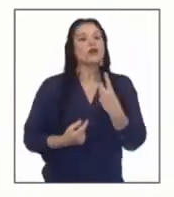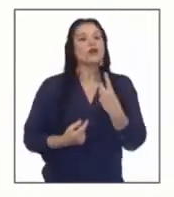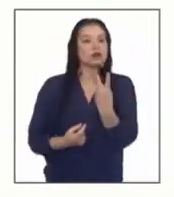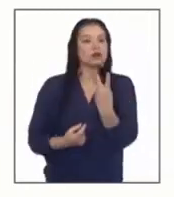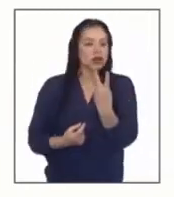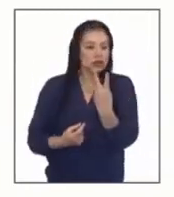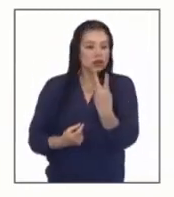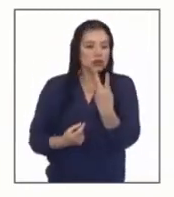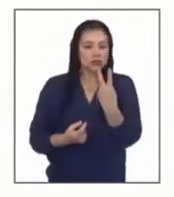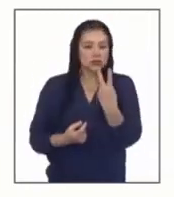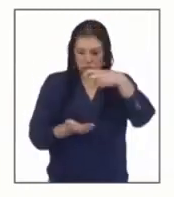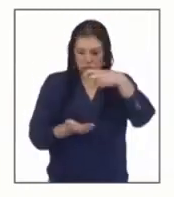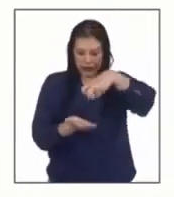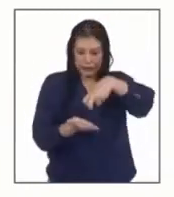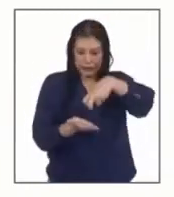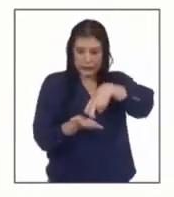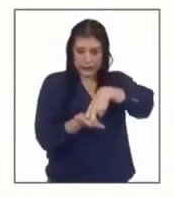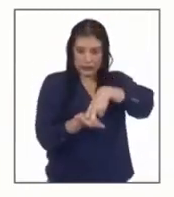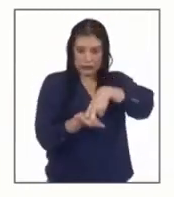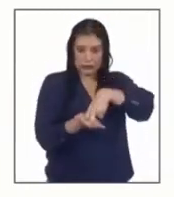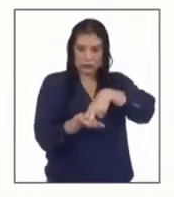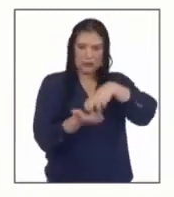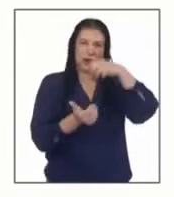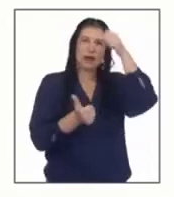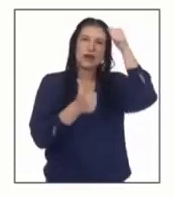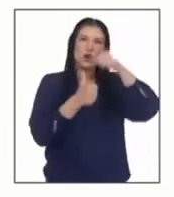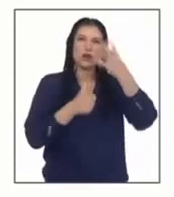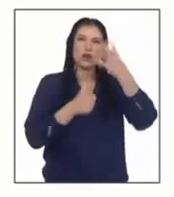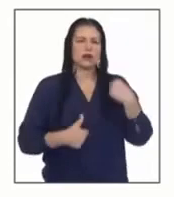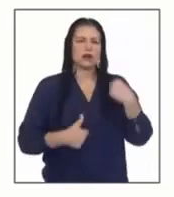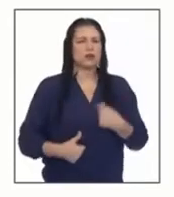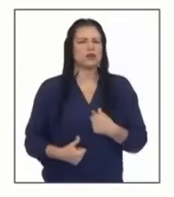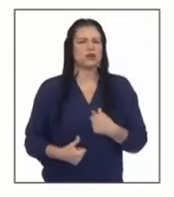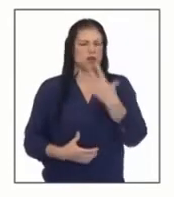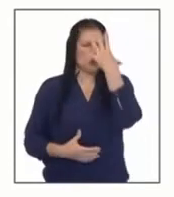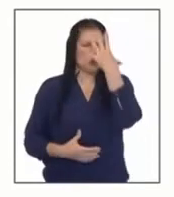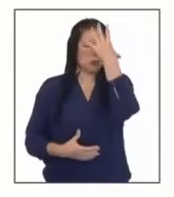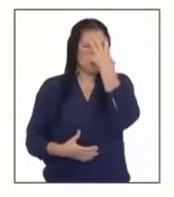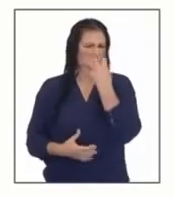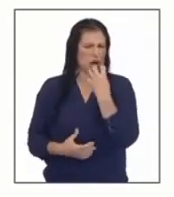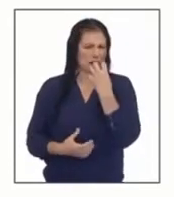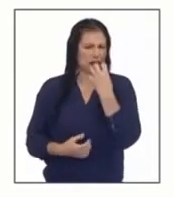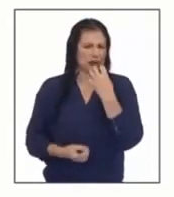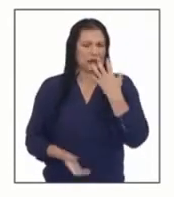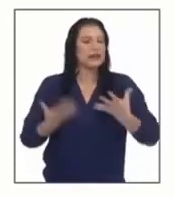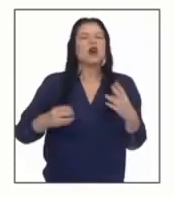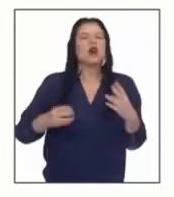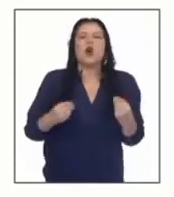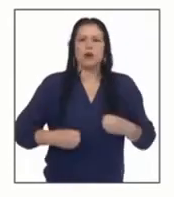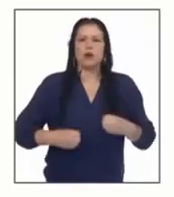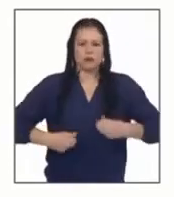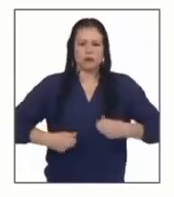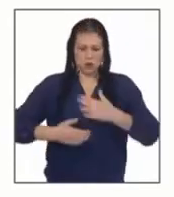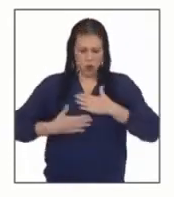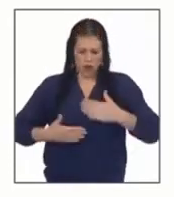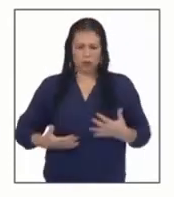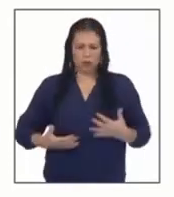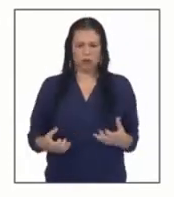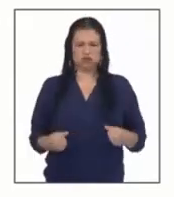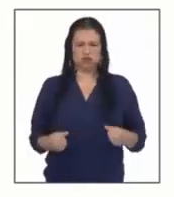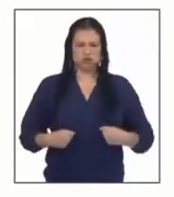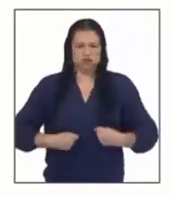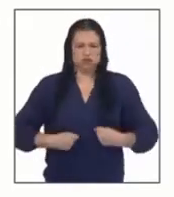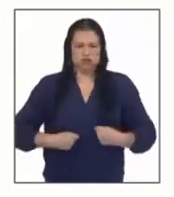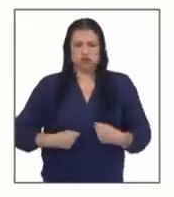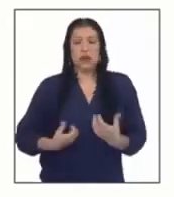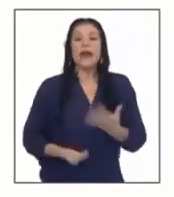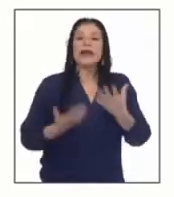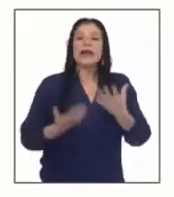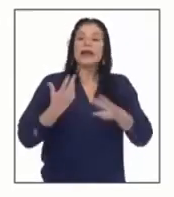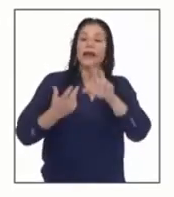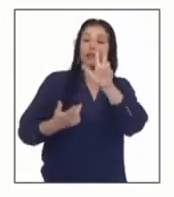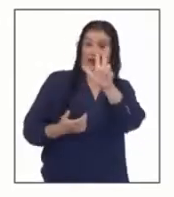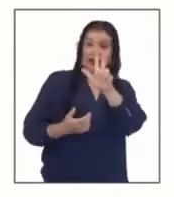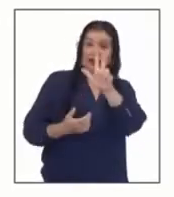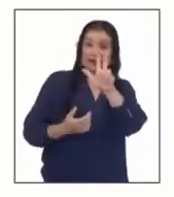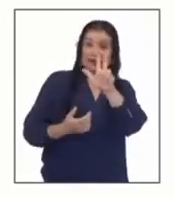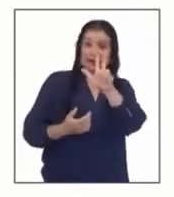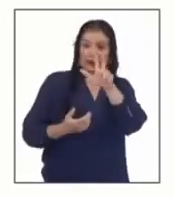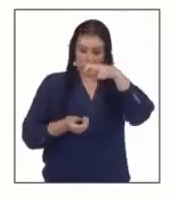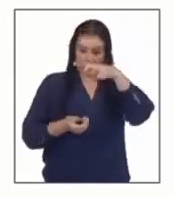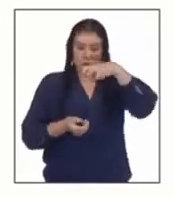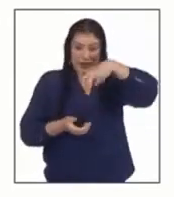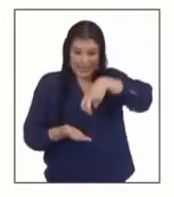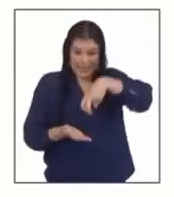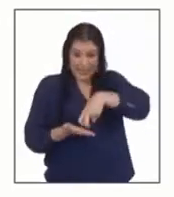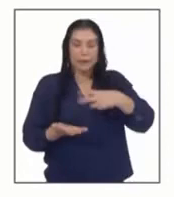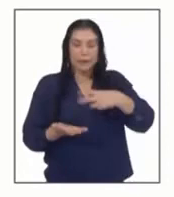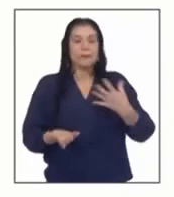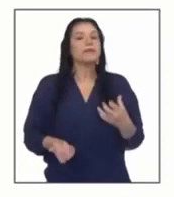2 y agachado voy a recordar cuando estoy molesto sí así que de repente qué postura tiene mi cuerpo cuando esté molesto y en posición 3 cuando estaba de